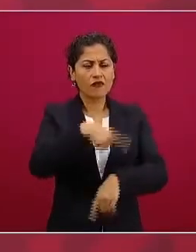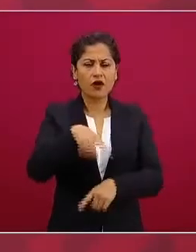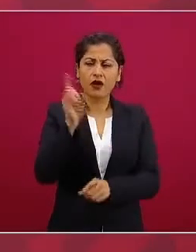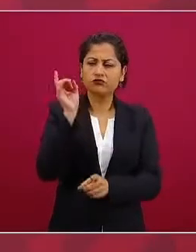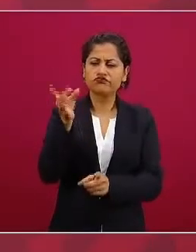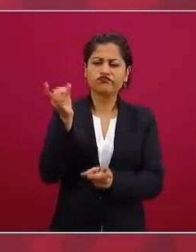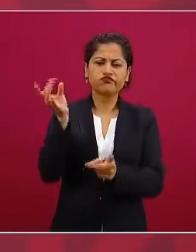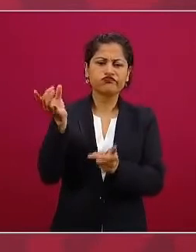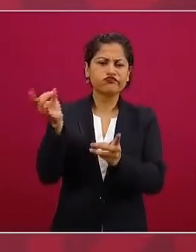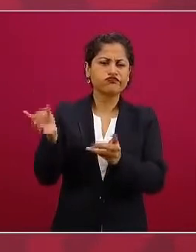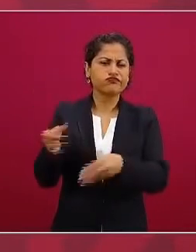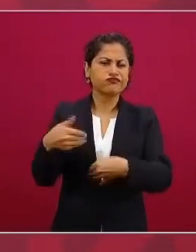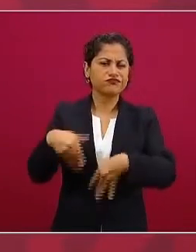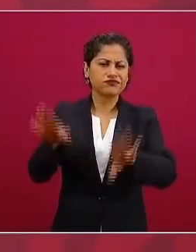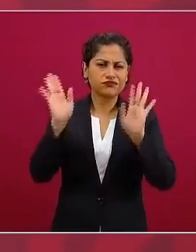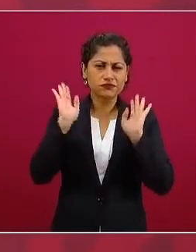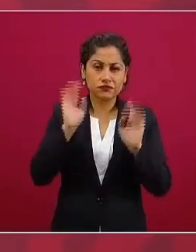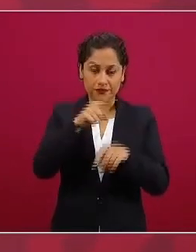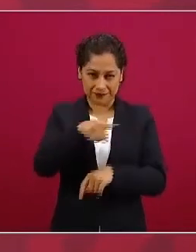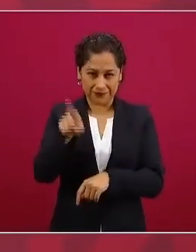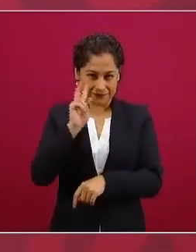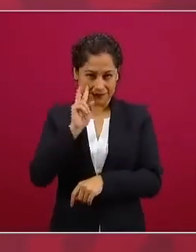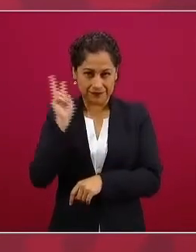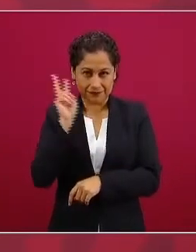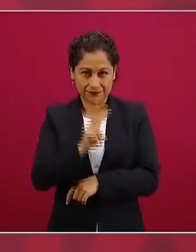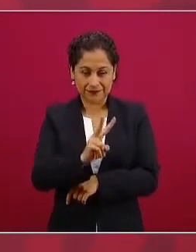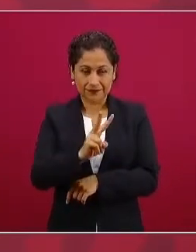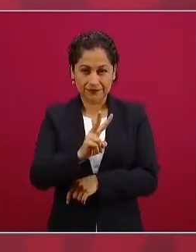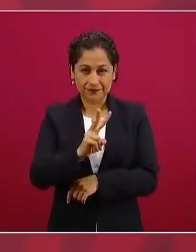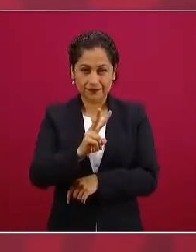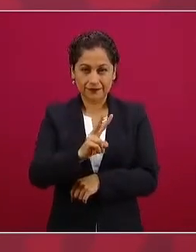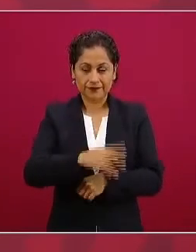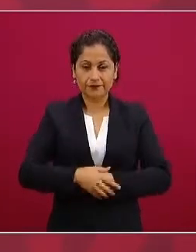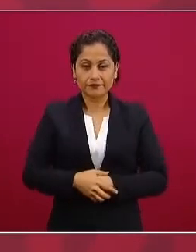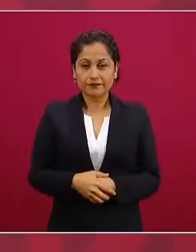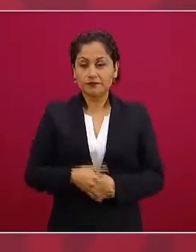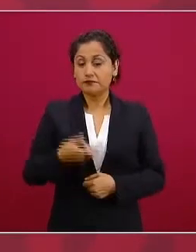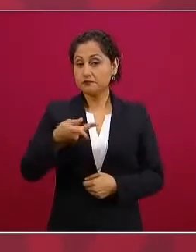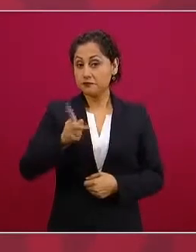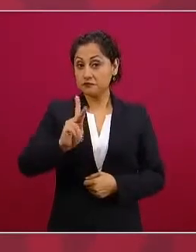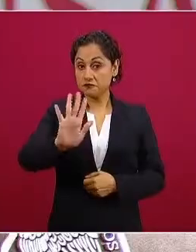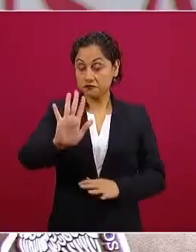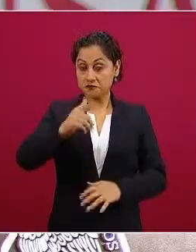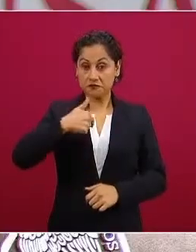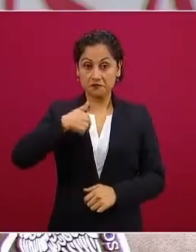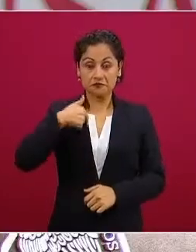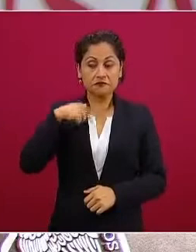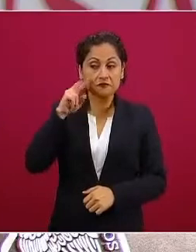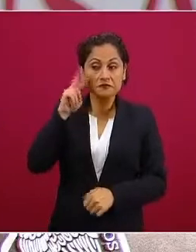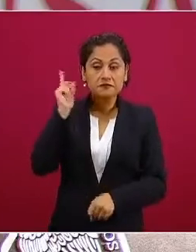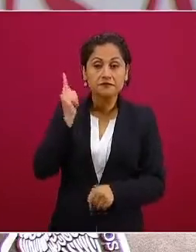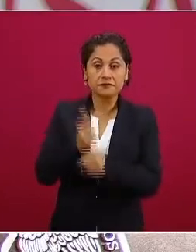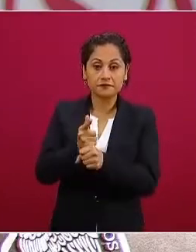no sé si ustedes lo han notado pero veo que le han bajado